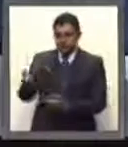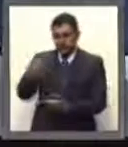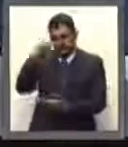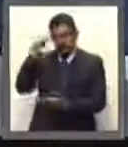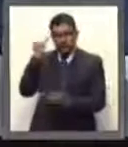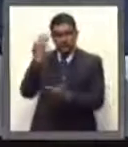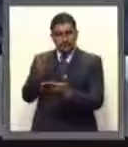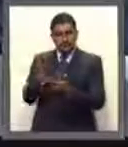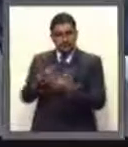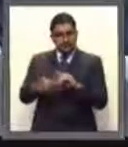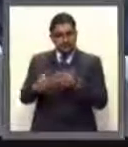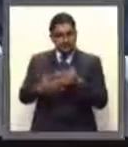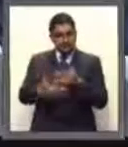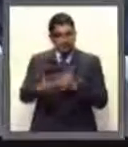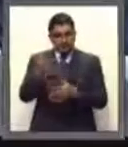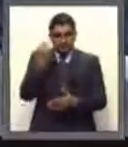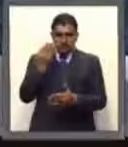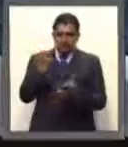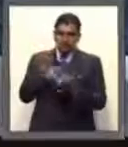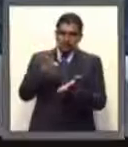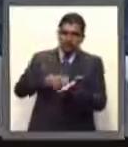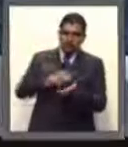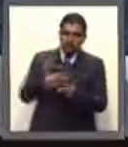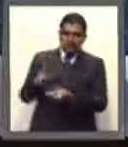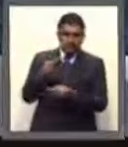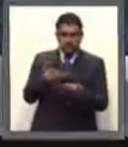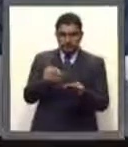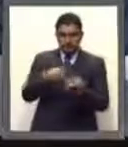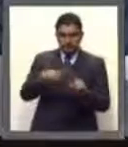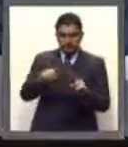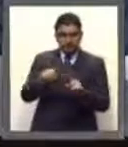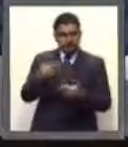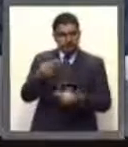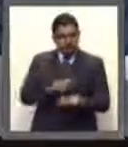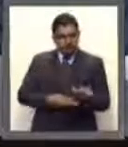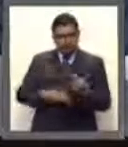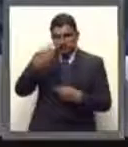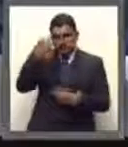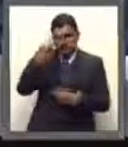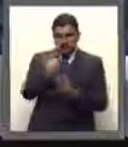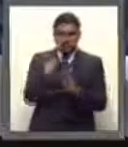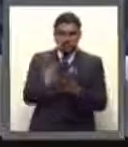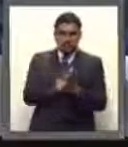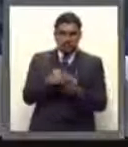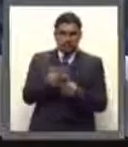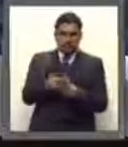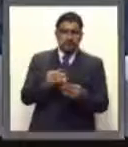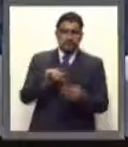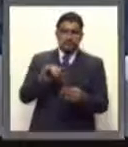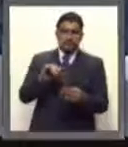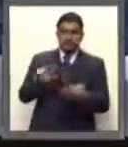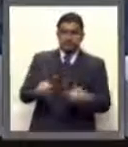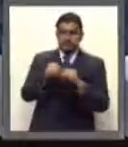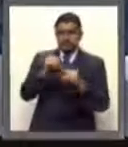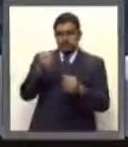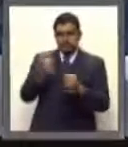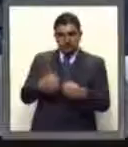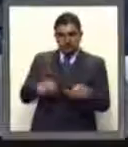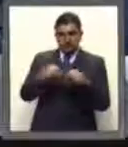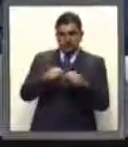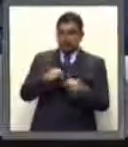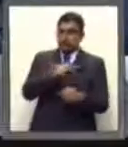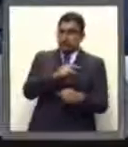presentar iniciativa con proyecto de decreto que reforma y deroga diversas disposiciones de la ley del Instituto de Seguridad y Servicios